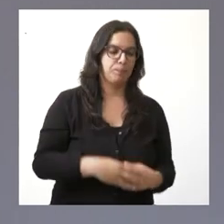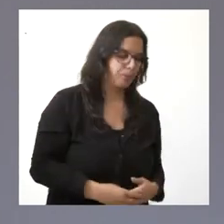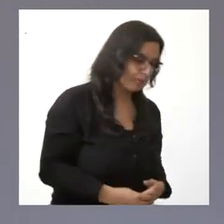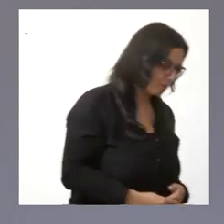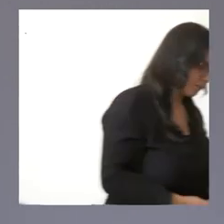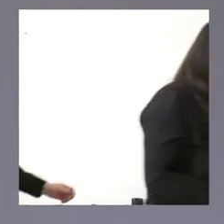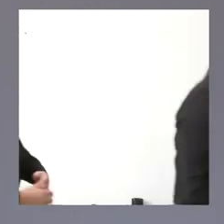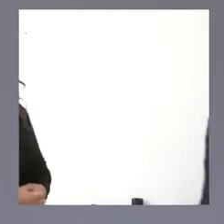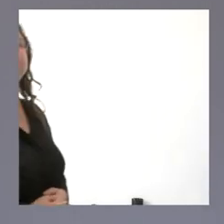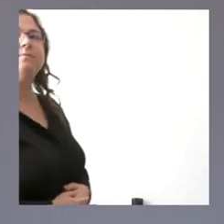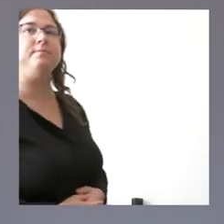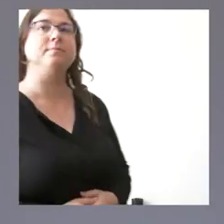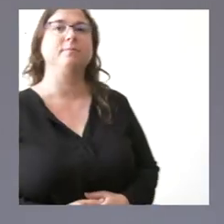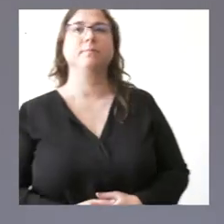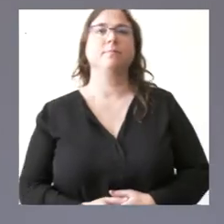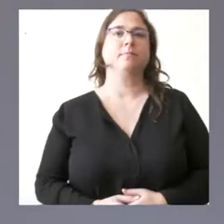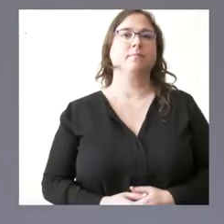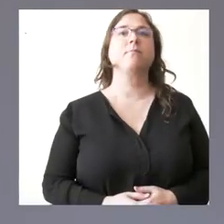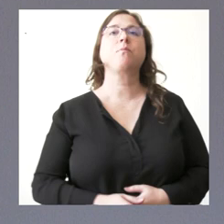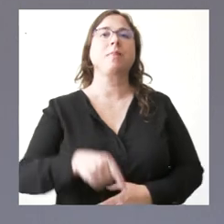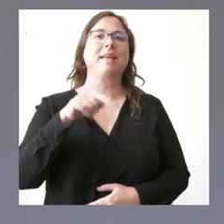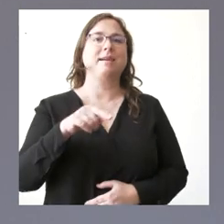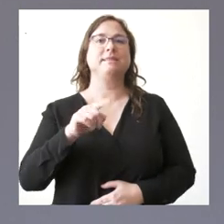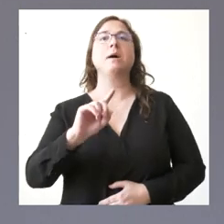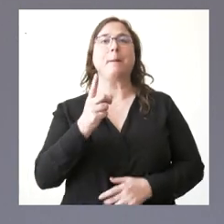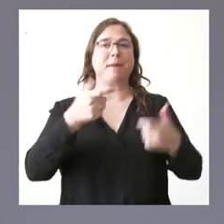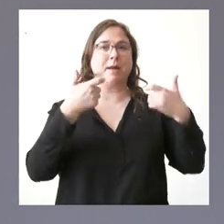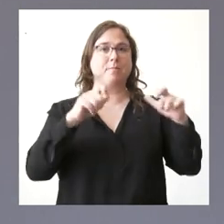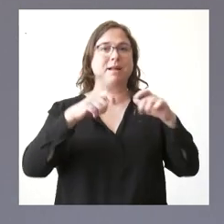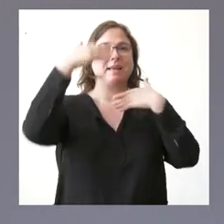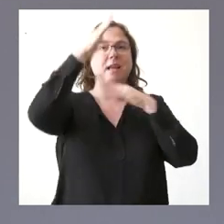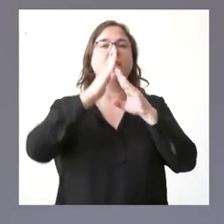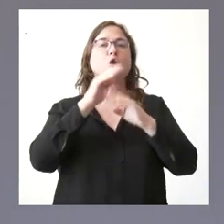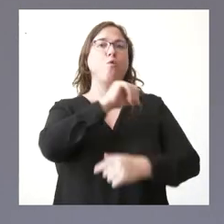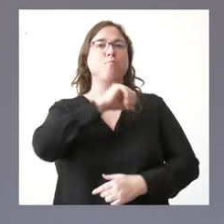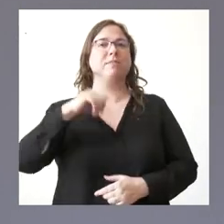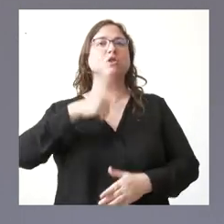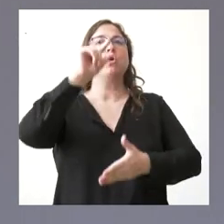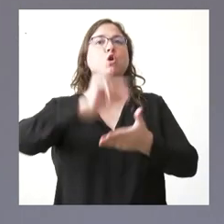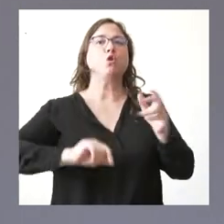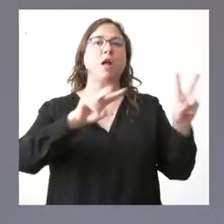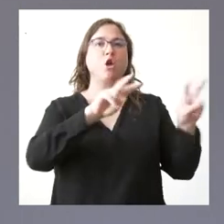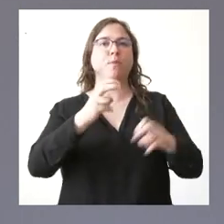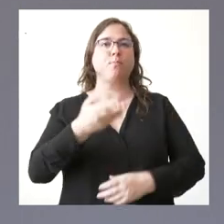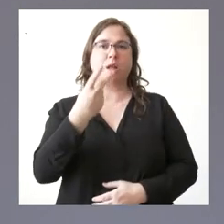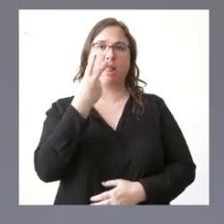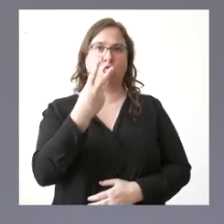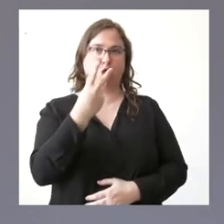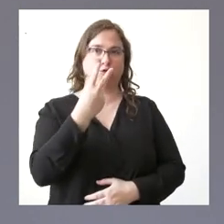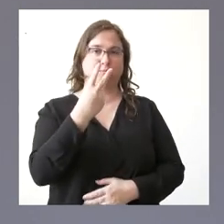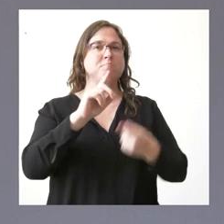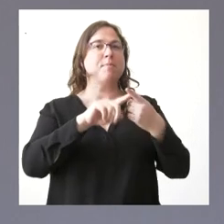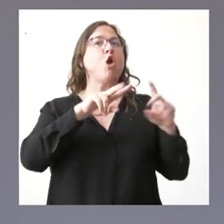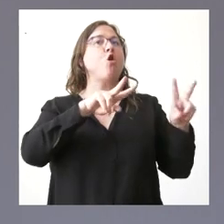que es esa atención personal, el contrato incluye dos novedades importantes. Por un lado, la